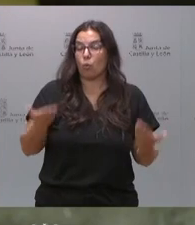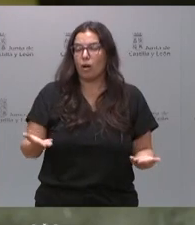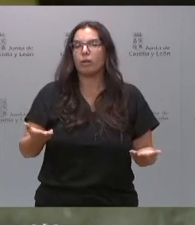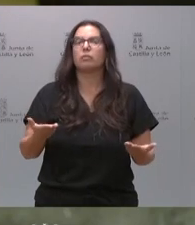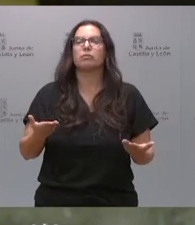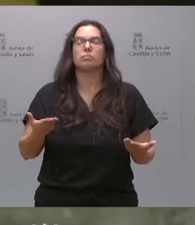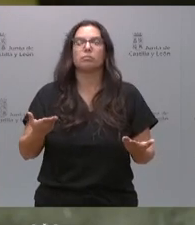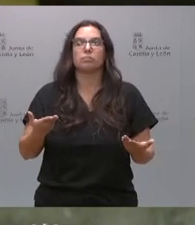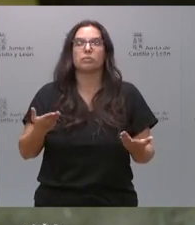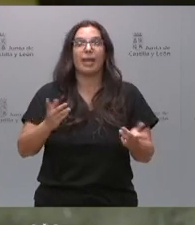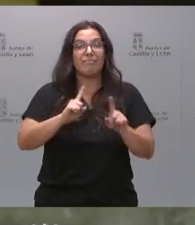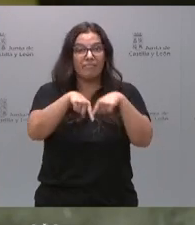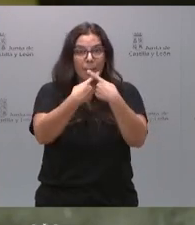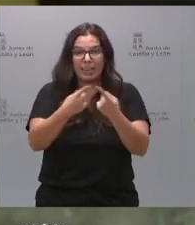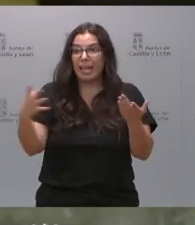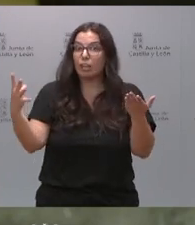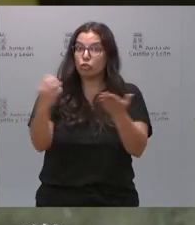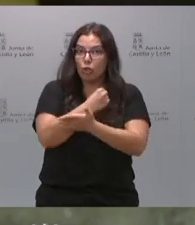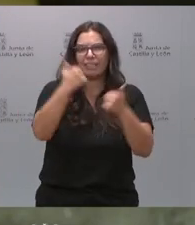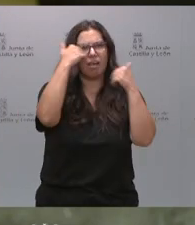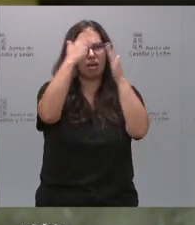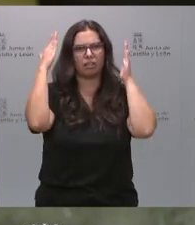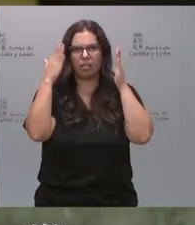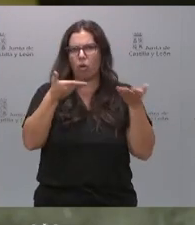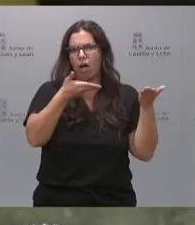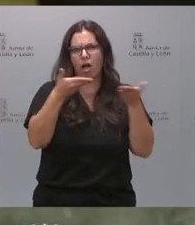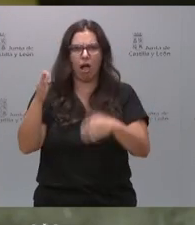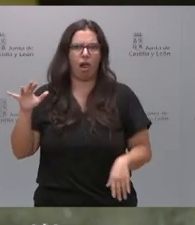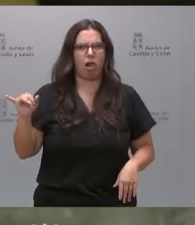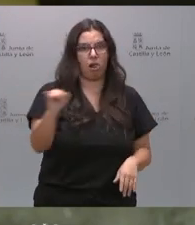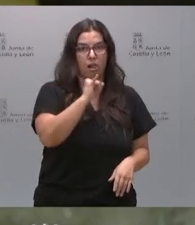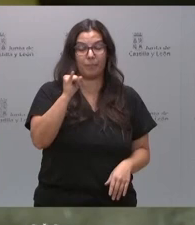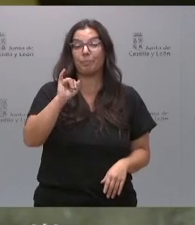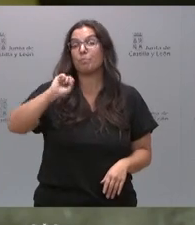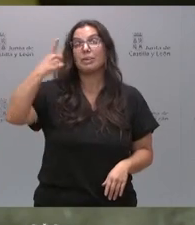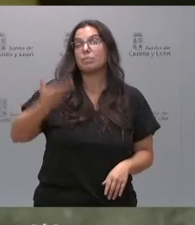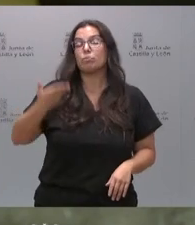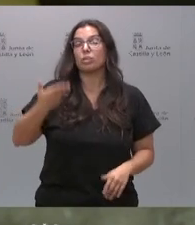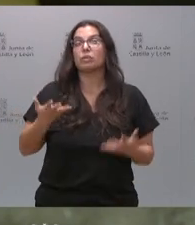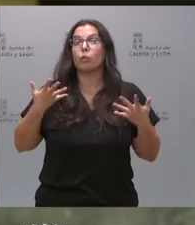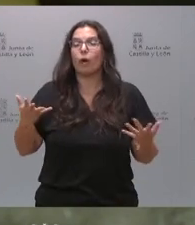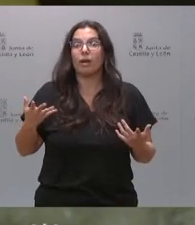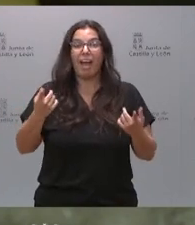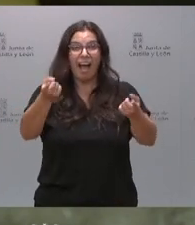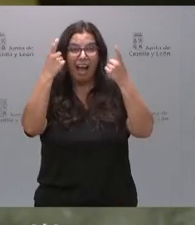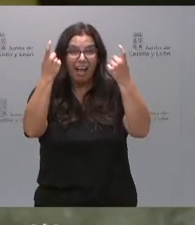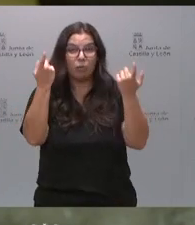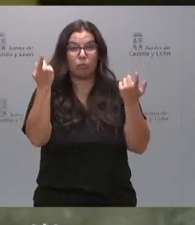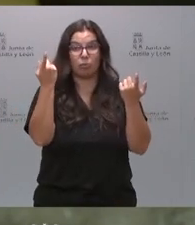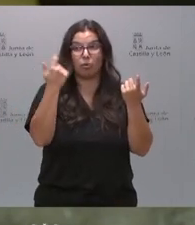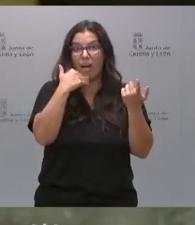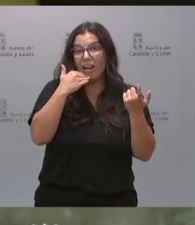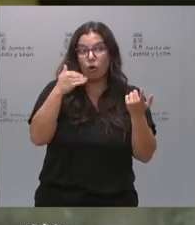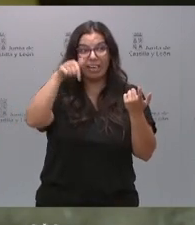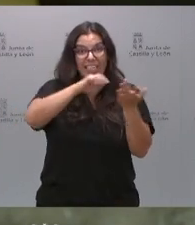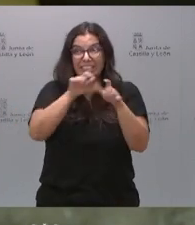quedará ninguna familia sin atender. Y lo más importante, no habrá ningún chaval en Castilla y